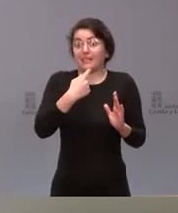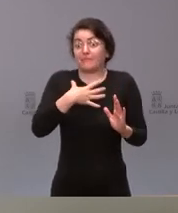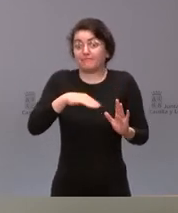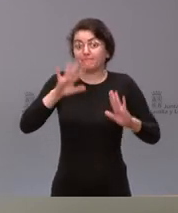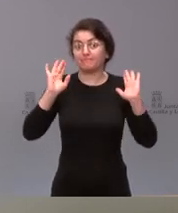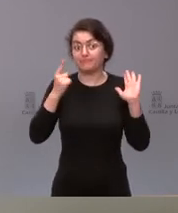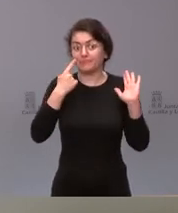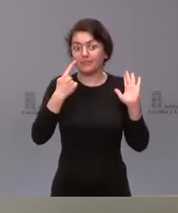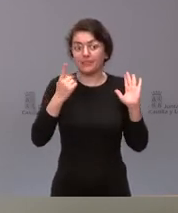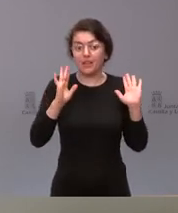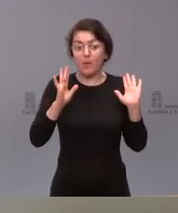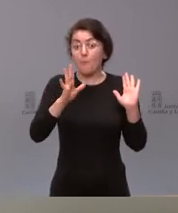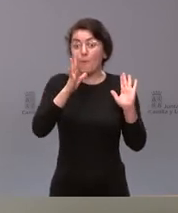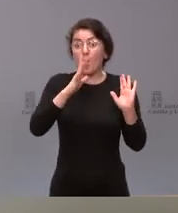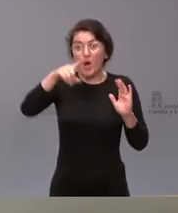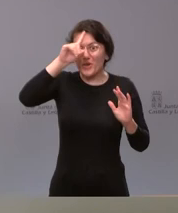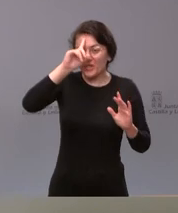no tanto porque lo sepamos sino porque